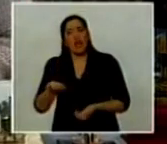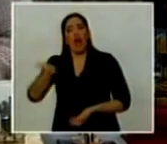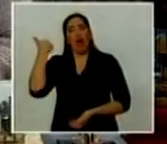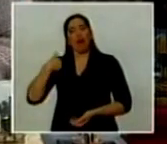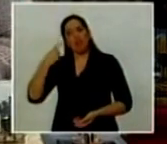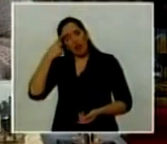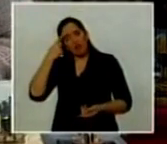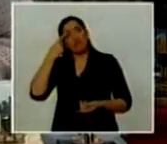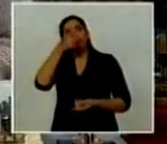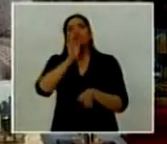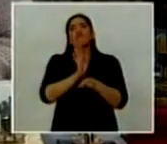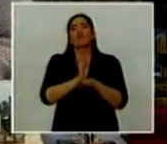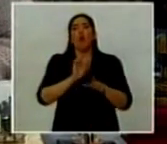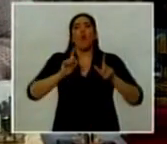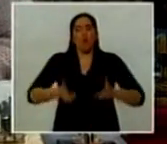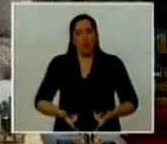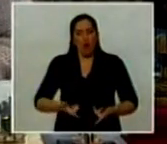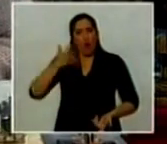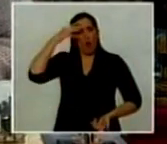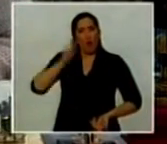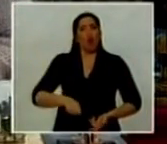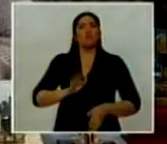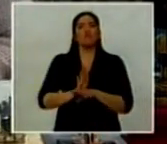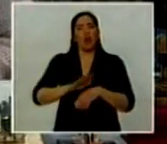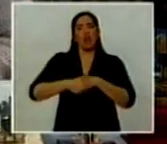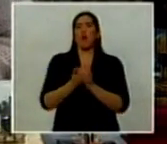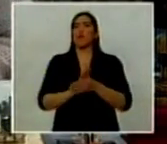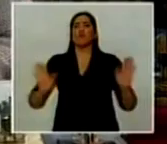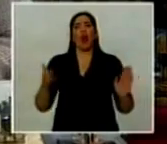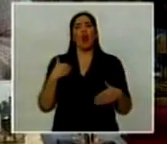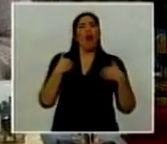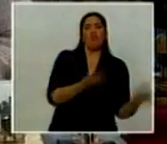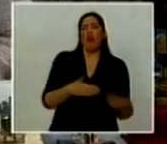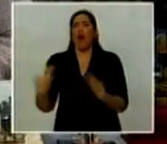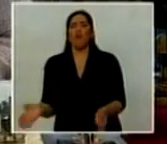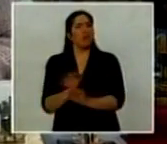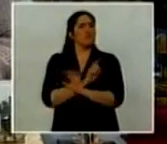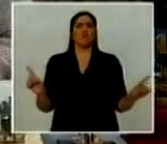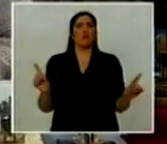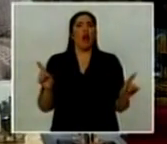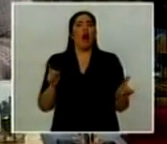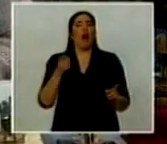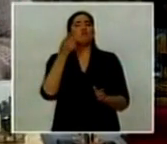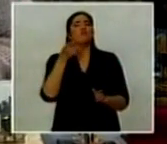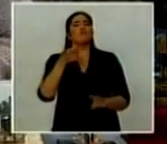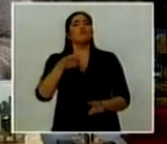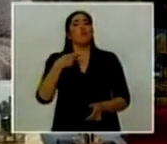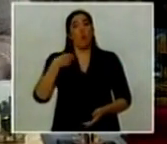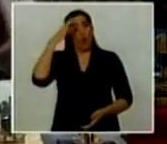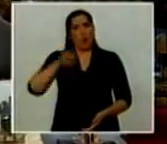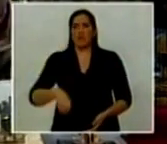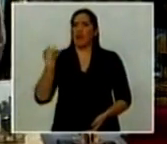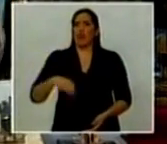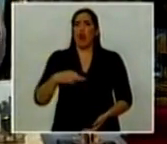imparcialidad. Un juez debe ser, por sobre todas las cosas, imparcial cuando debe decidir